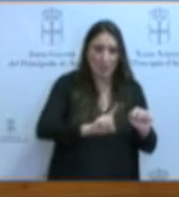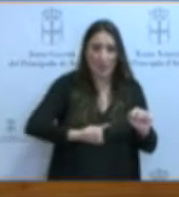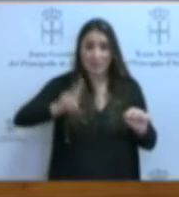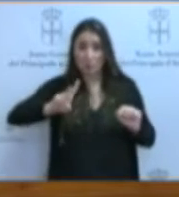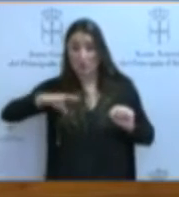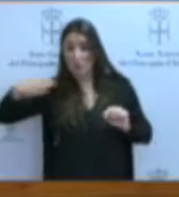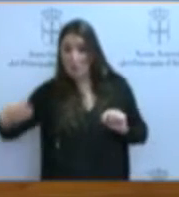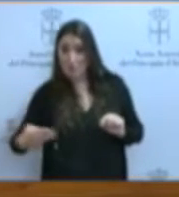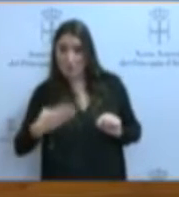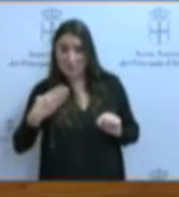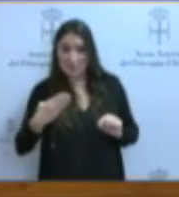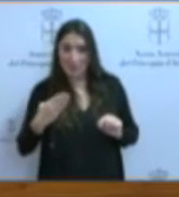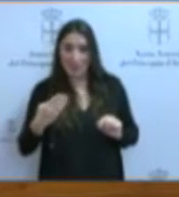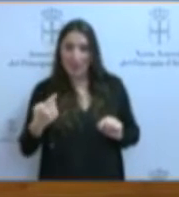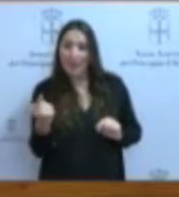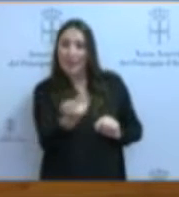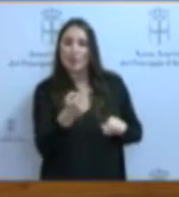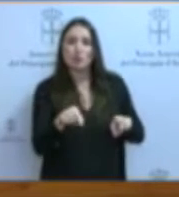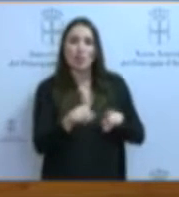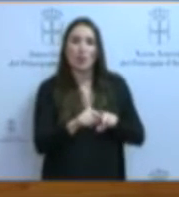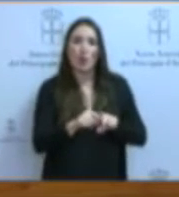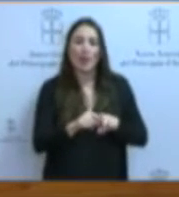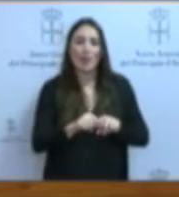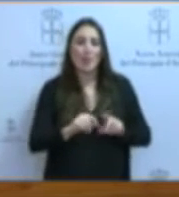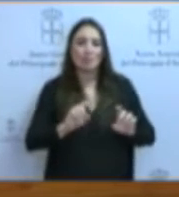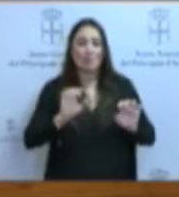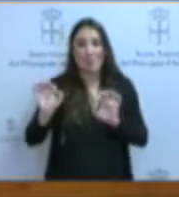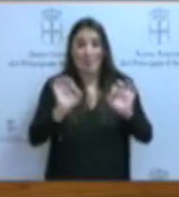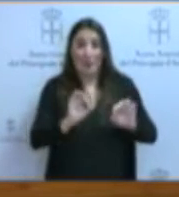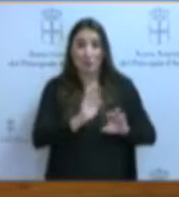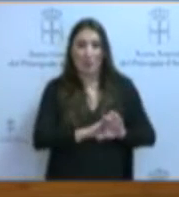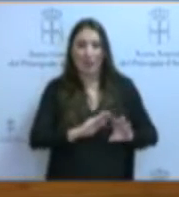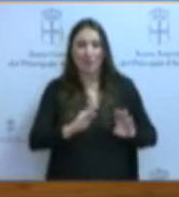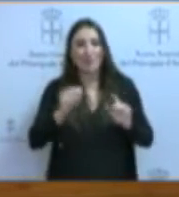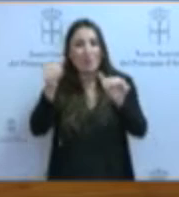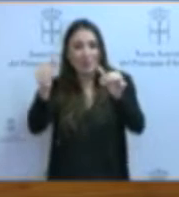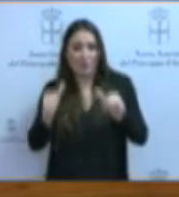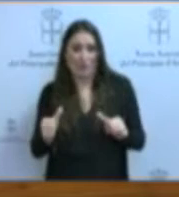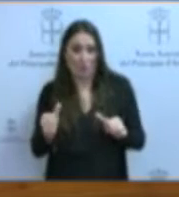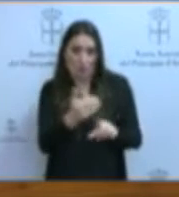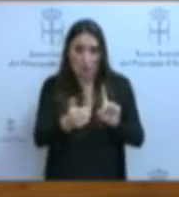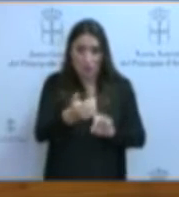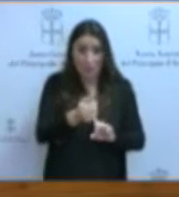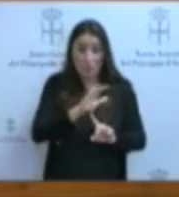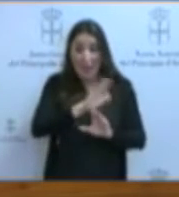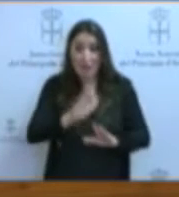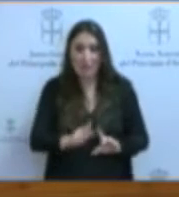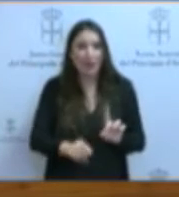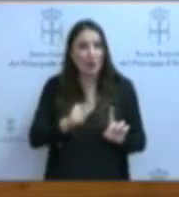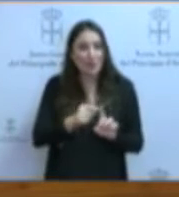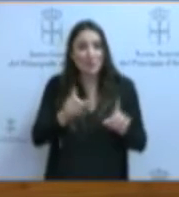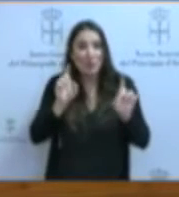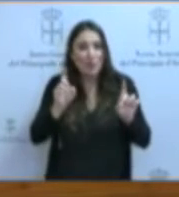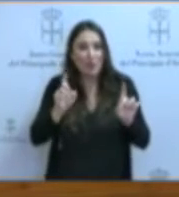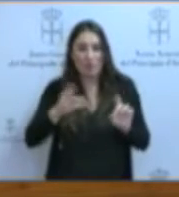bachillerato en preparadores de certificaciones, puesto que se vería afectado gravemente el objetivo último de la educación, que tiene poco que ver,